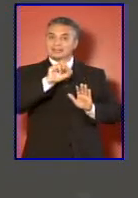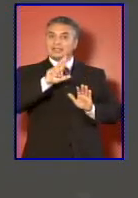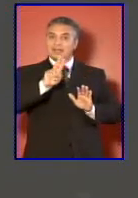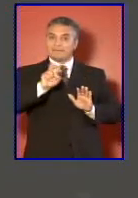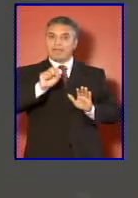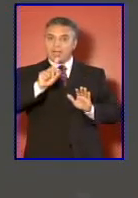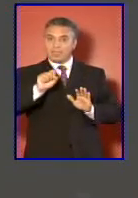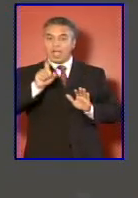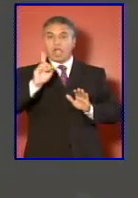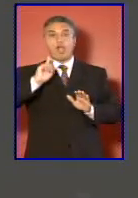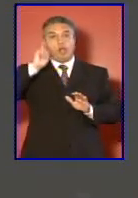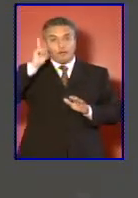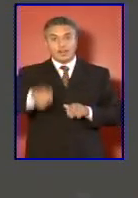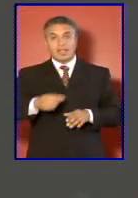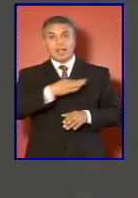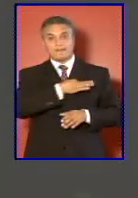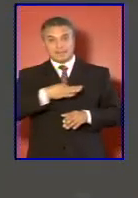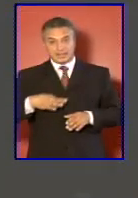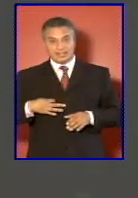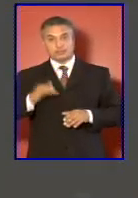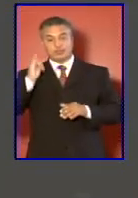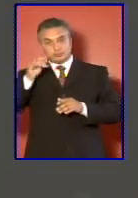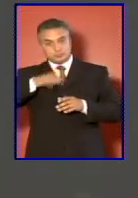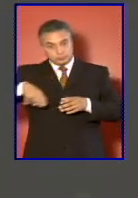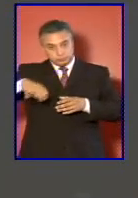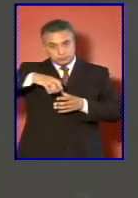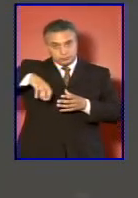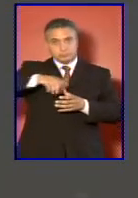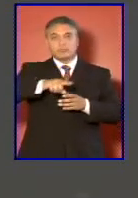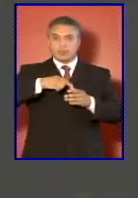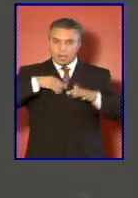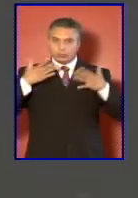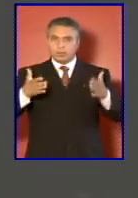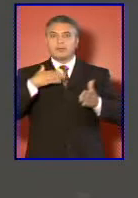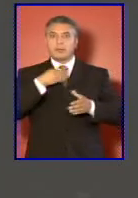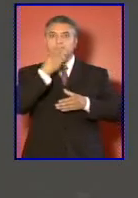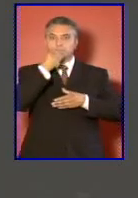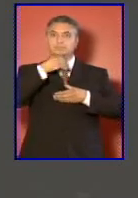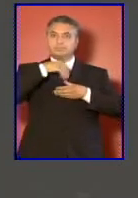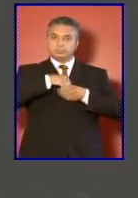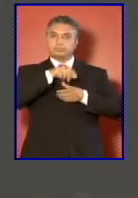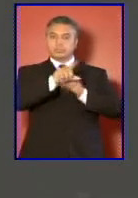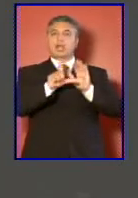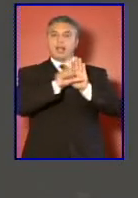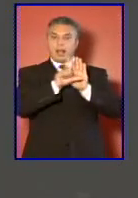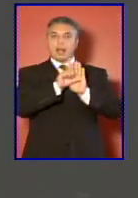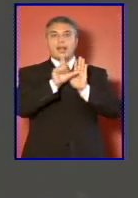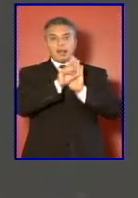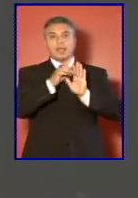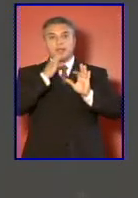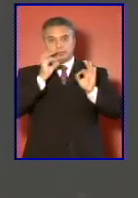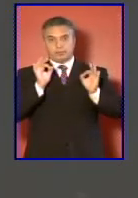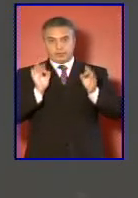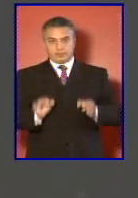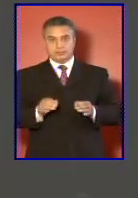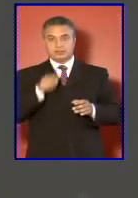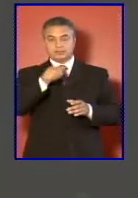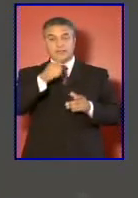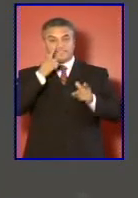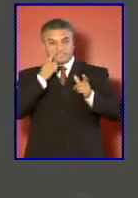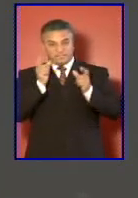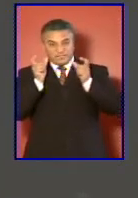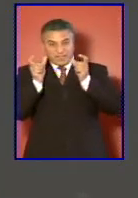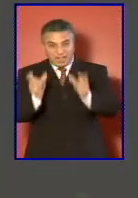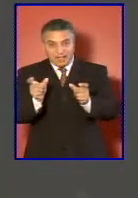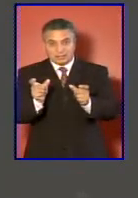al ministro y al consul de la ley a actuar con la reserva que esa ley establece y su fiscalización